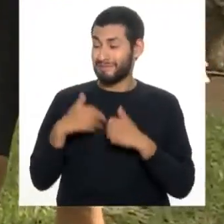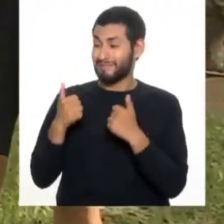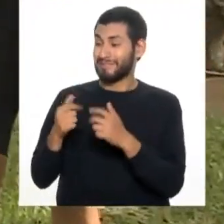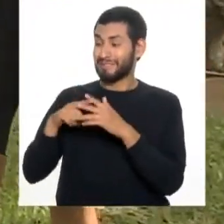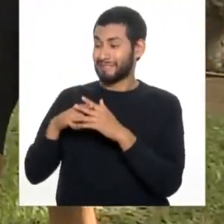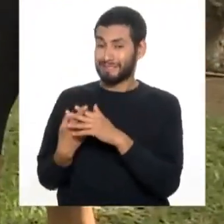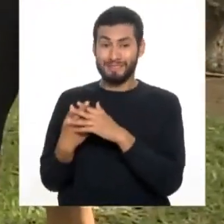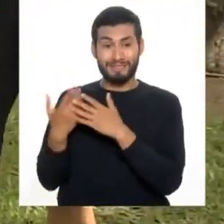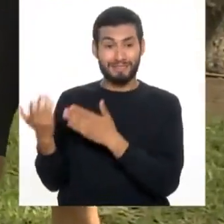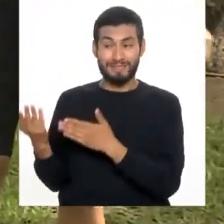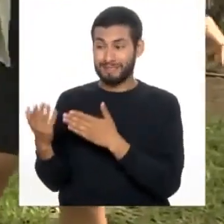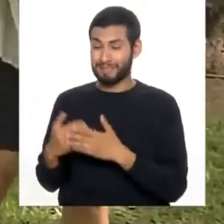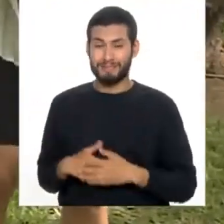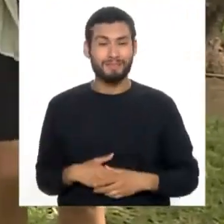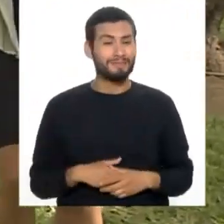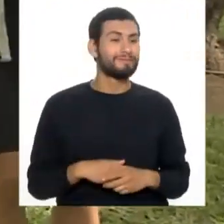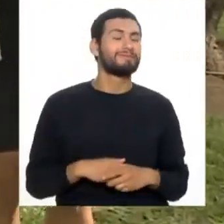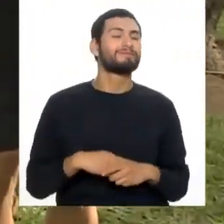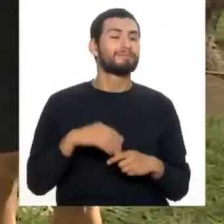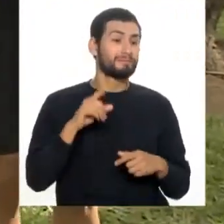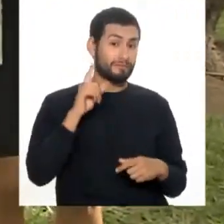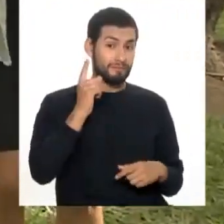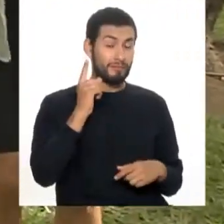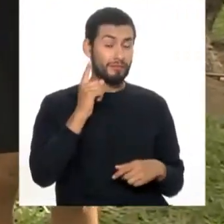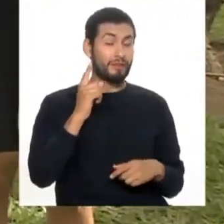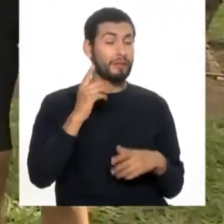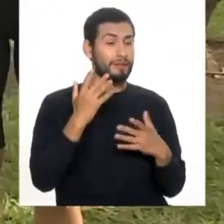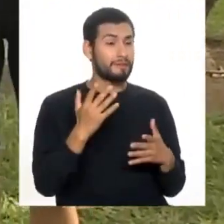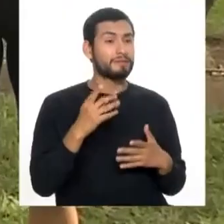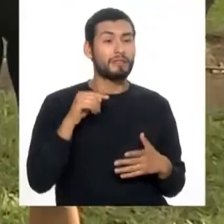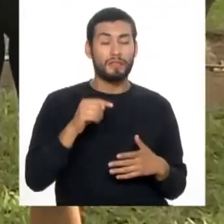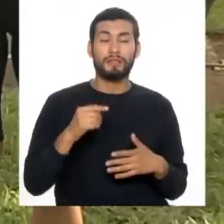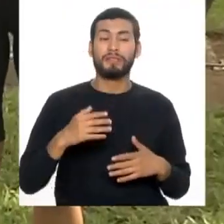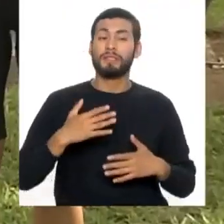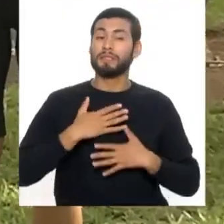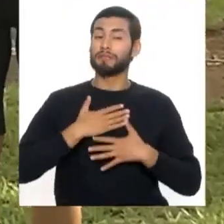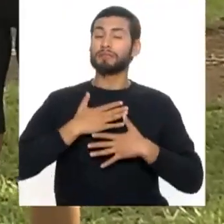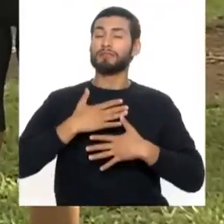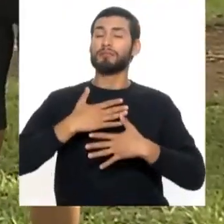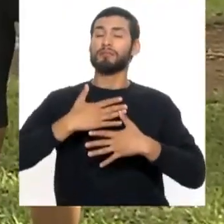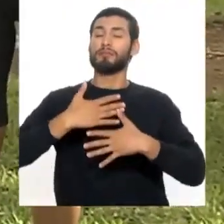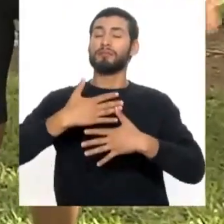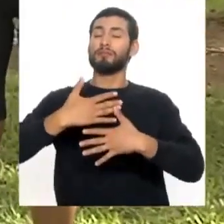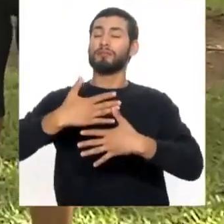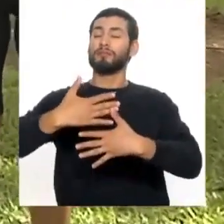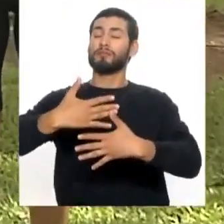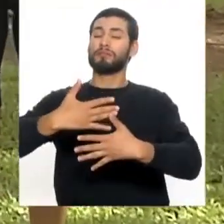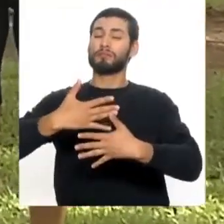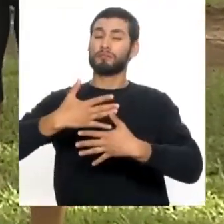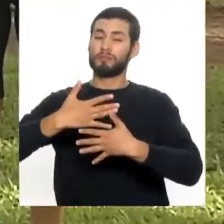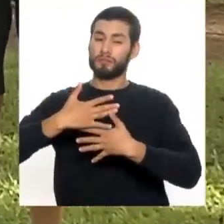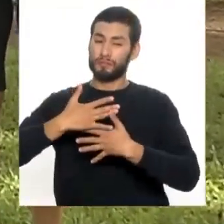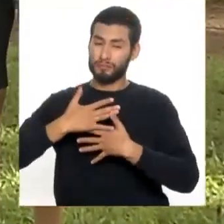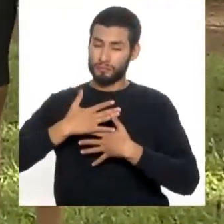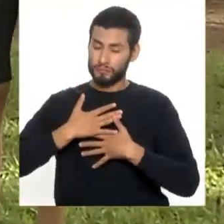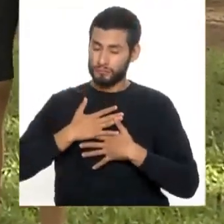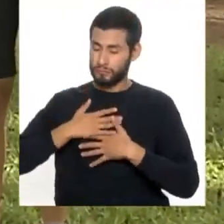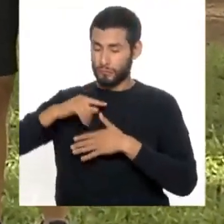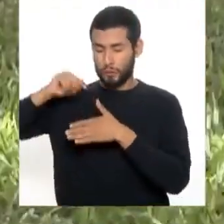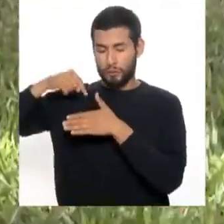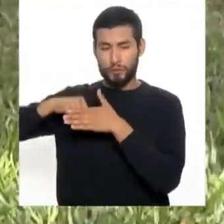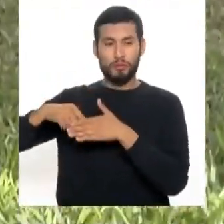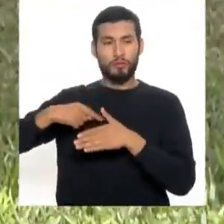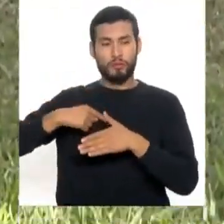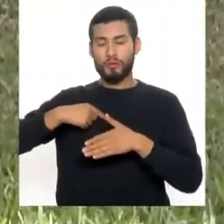comenzamos. Bueno, entonces nos vamos a ubicar primero, vamos a hacer una respiración profunda, hacia arriba, elevamos los brazos. Yo estoy con el